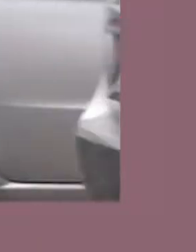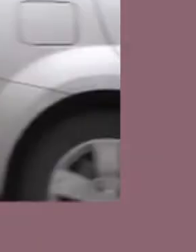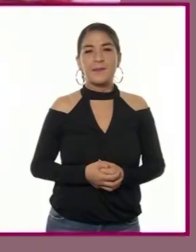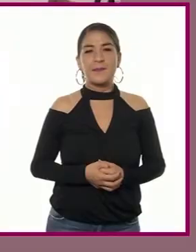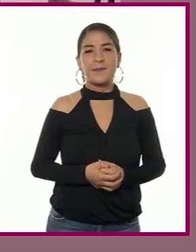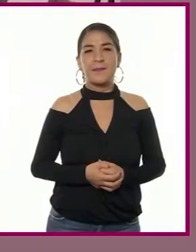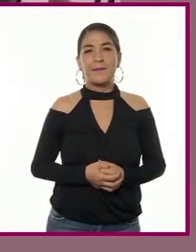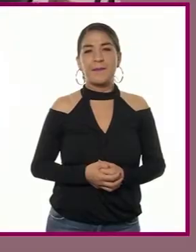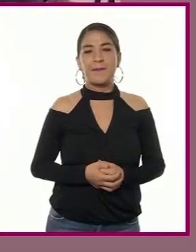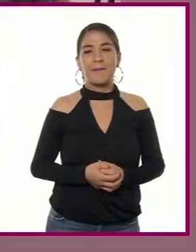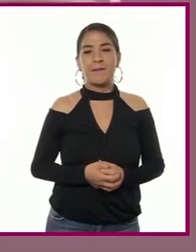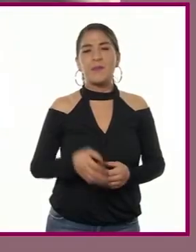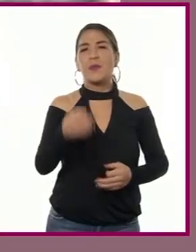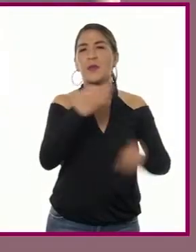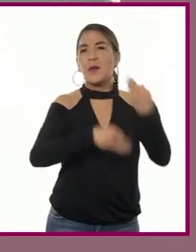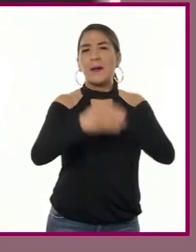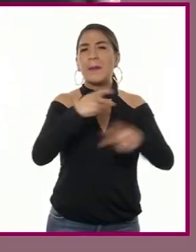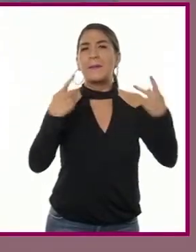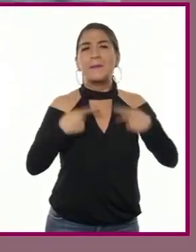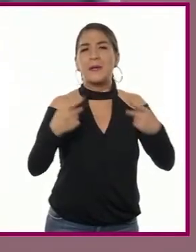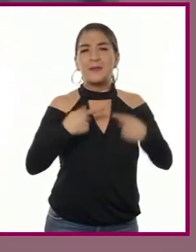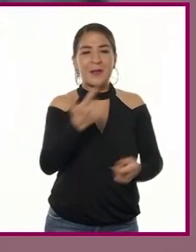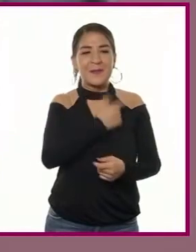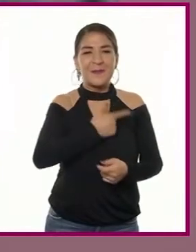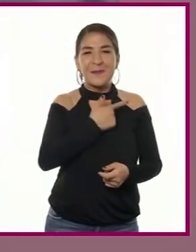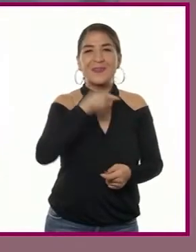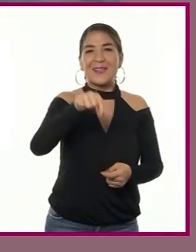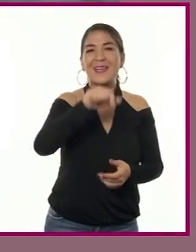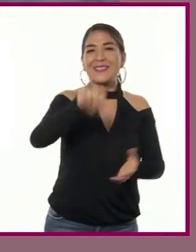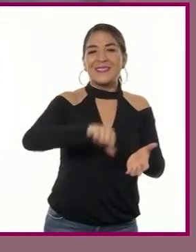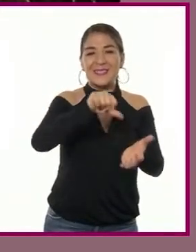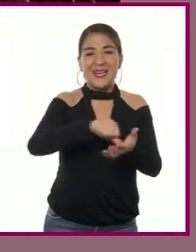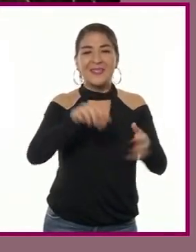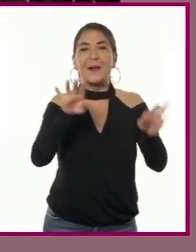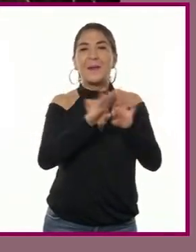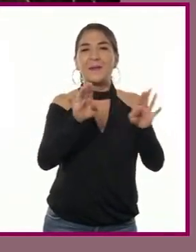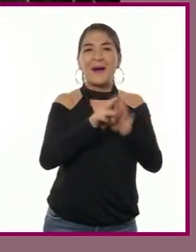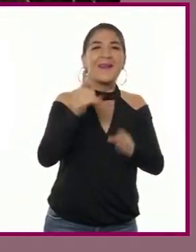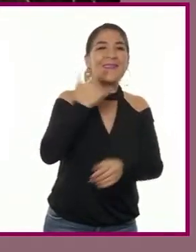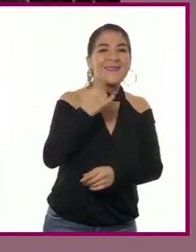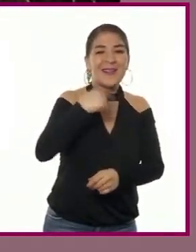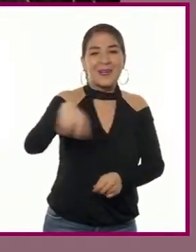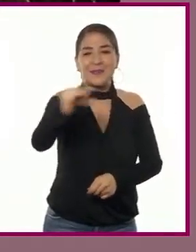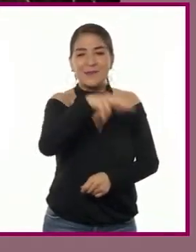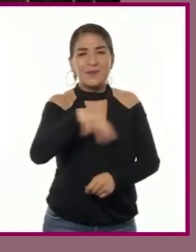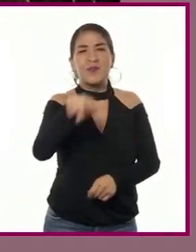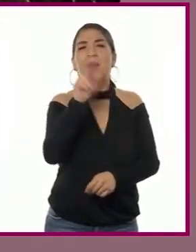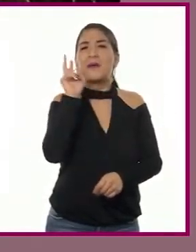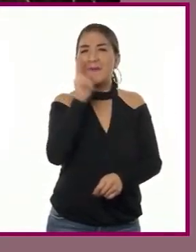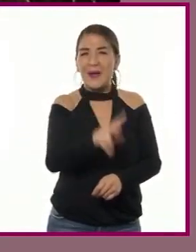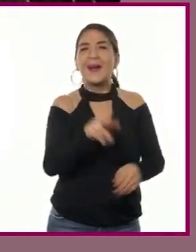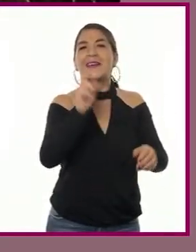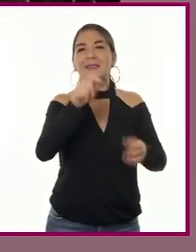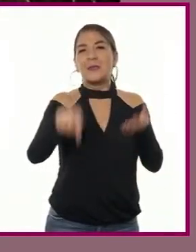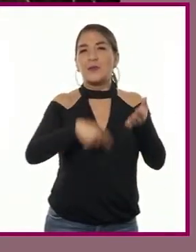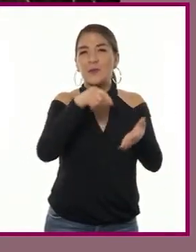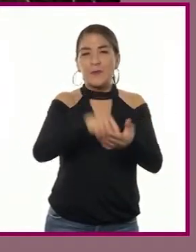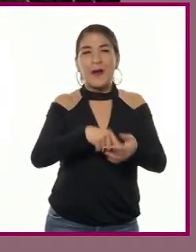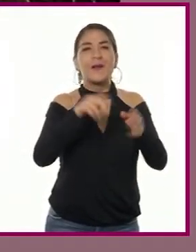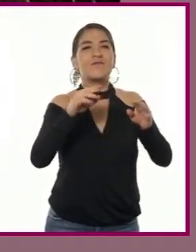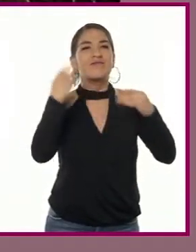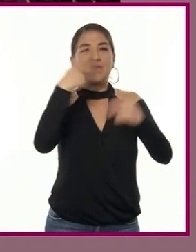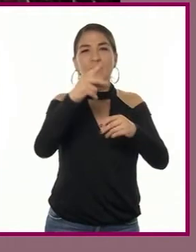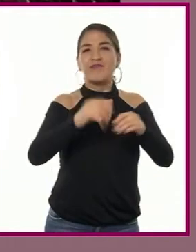Cualquier persona que haya caminado por el Centro Histórico de la Ciudad de México en más de una ocasión ha contemplado las obras de Manuel Tolzá,